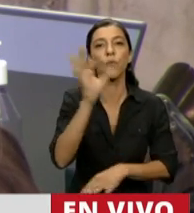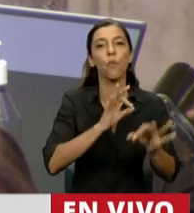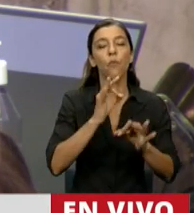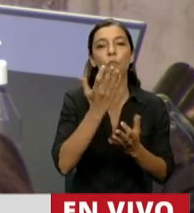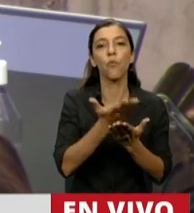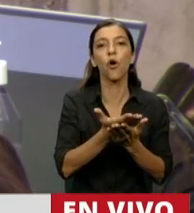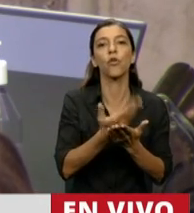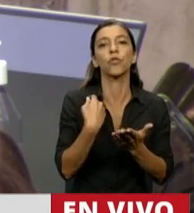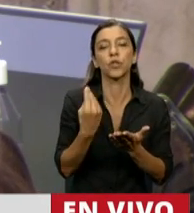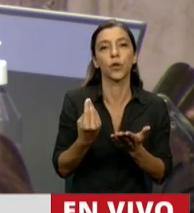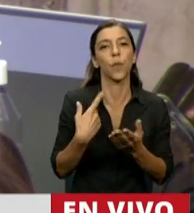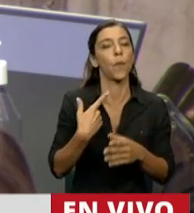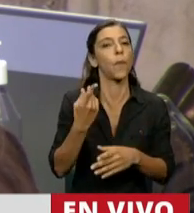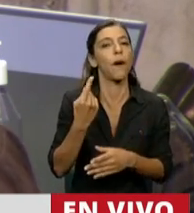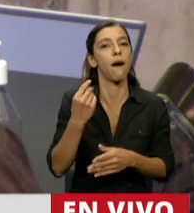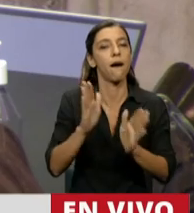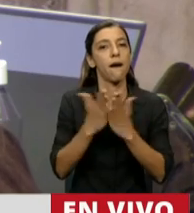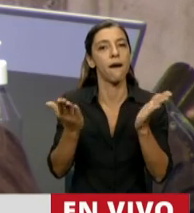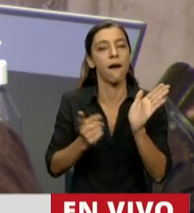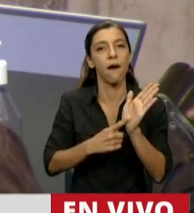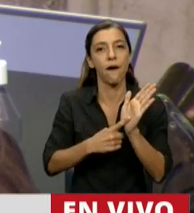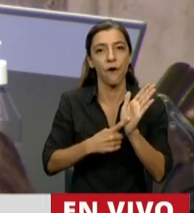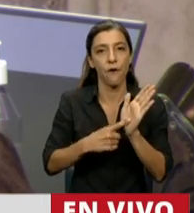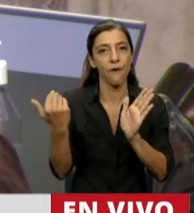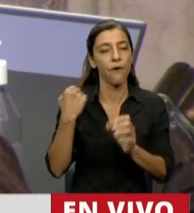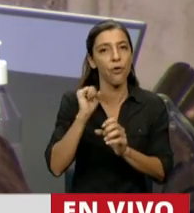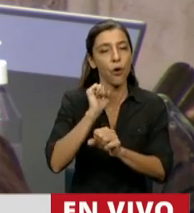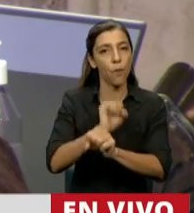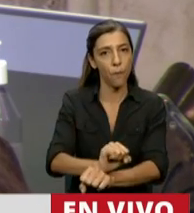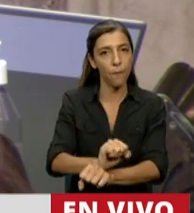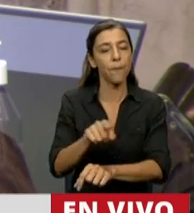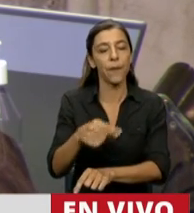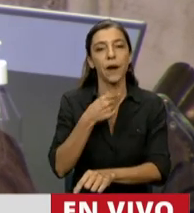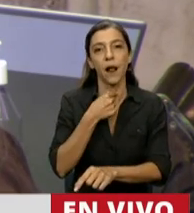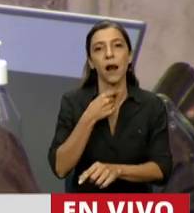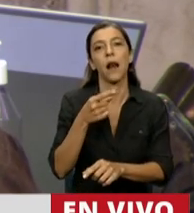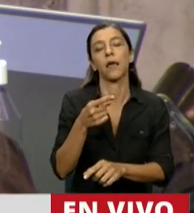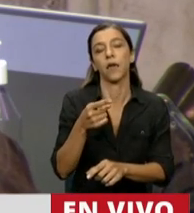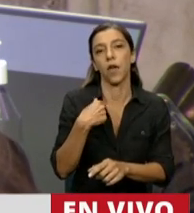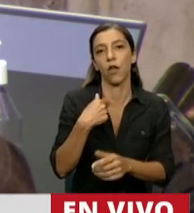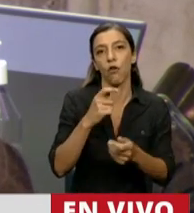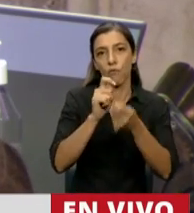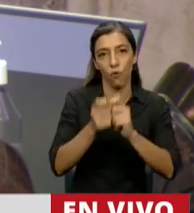tipificar con claridad las nuevas modalidades delictivas que se están llevando a cabo contra el sector agropecuario.